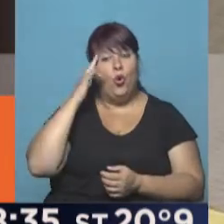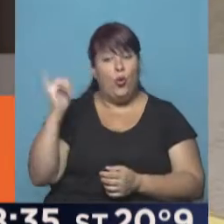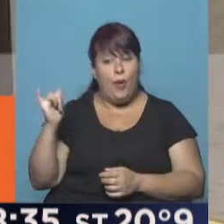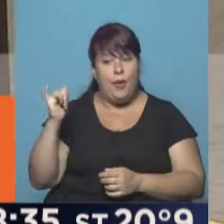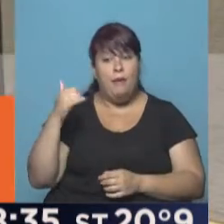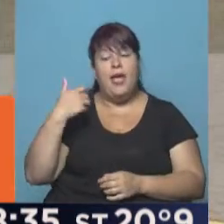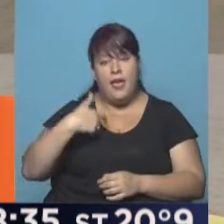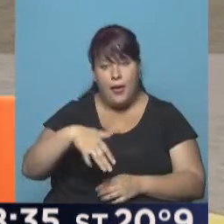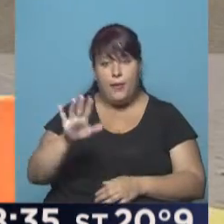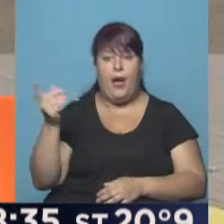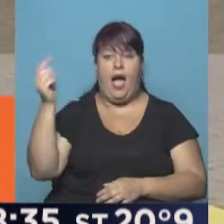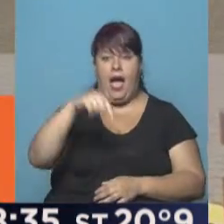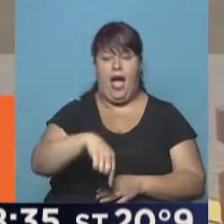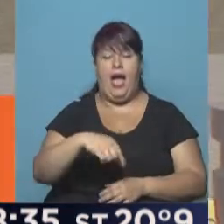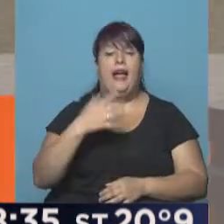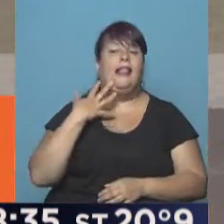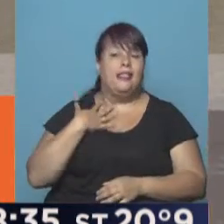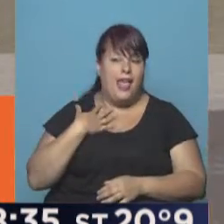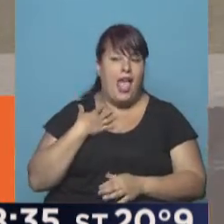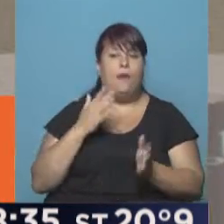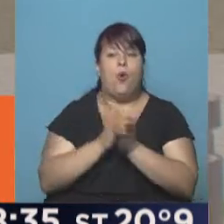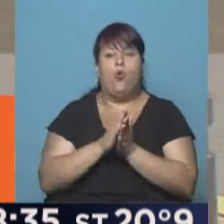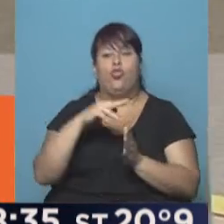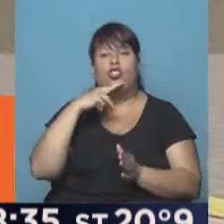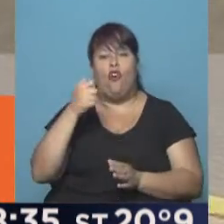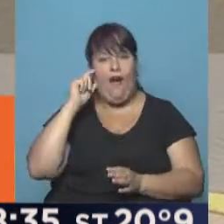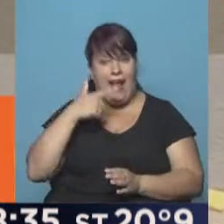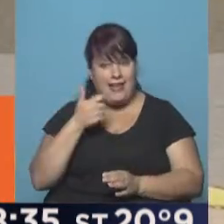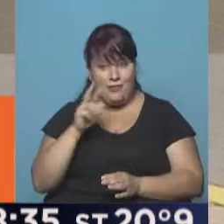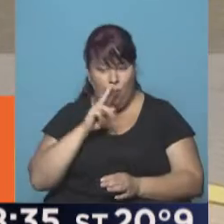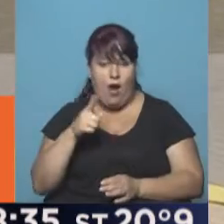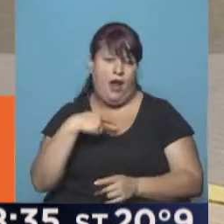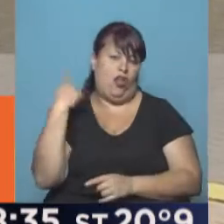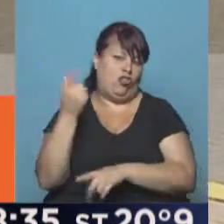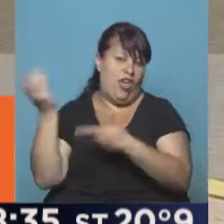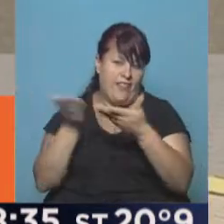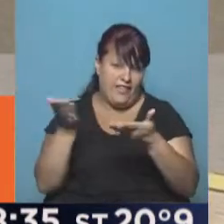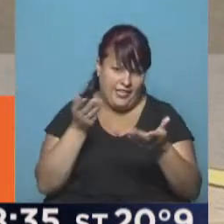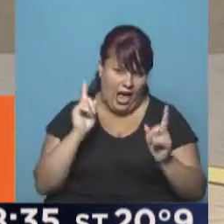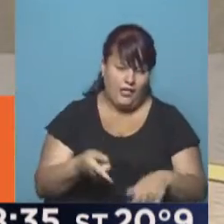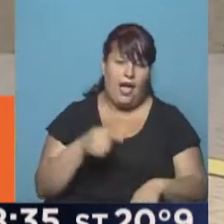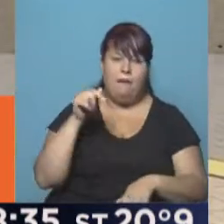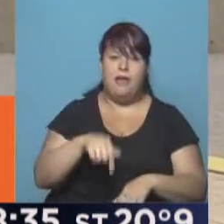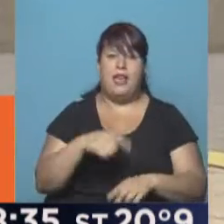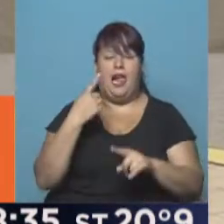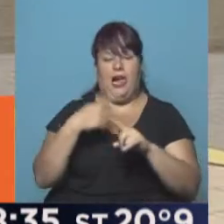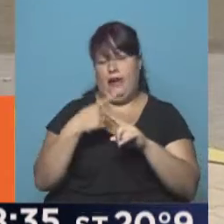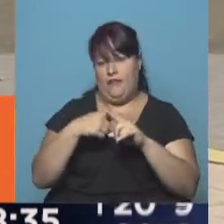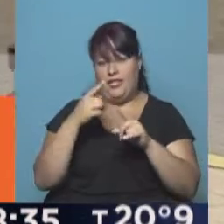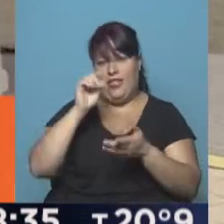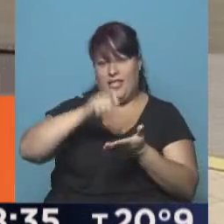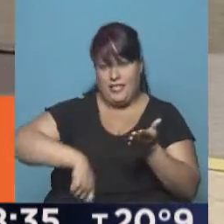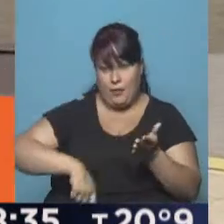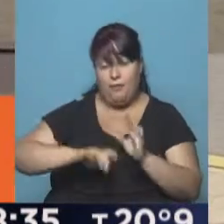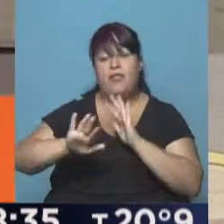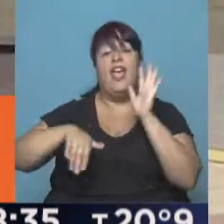está previsto que venga aquí Carlos con Vanessa, y los que están invitados a esta ceremonia del civil,